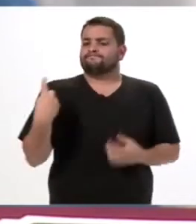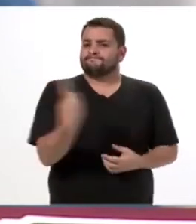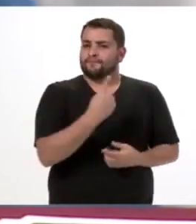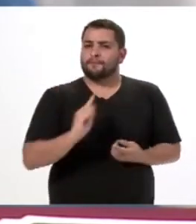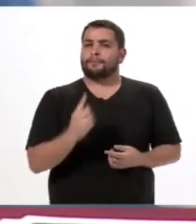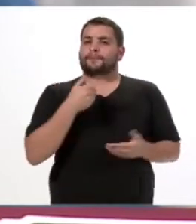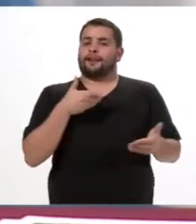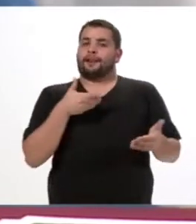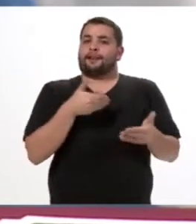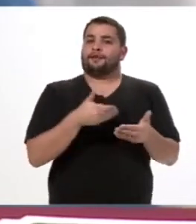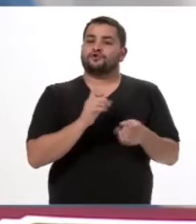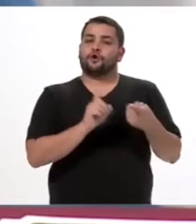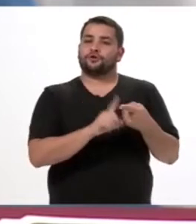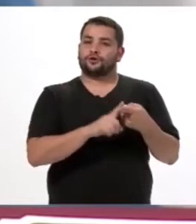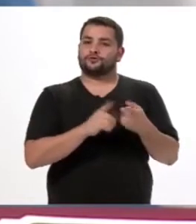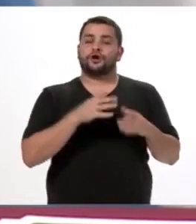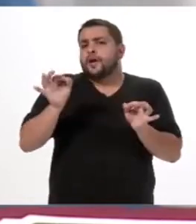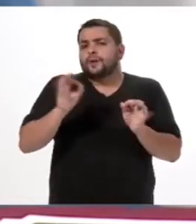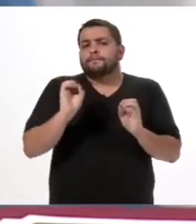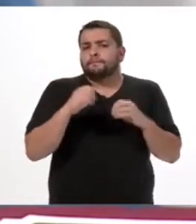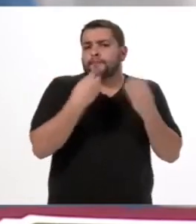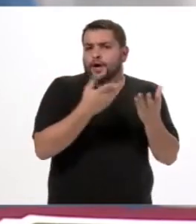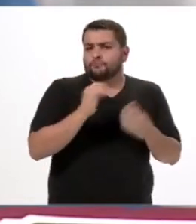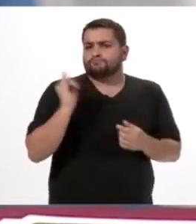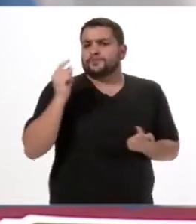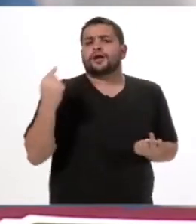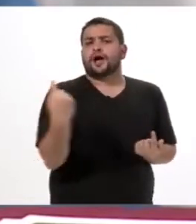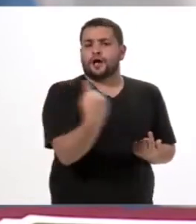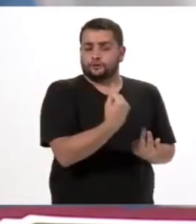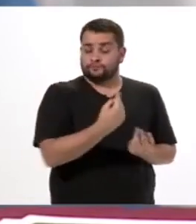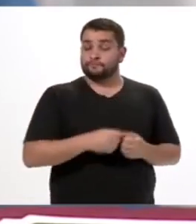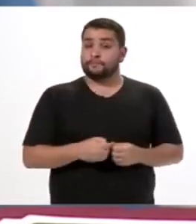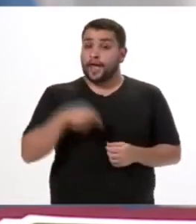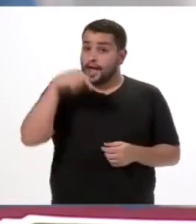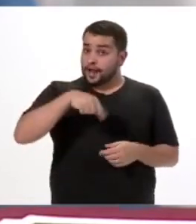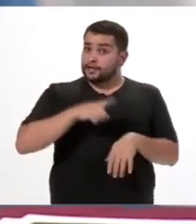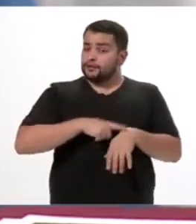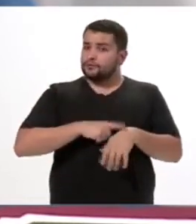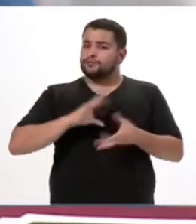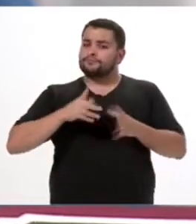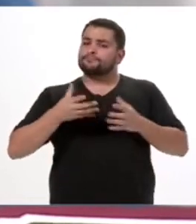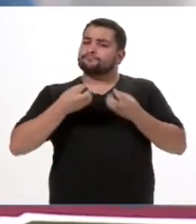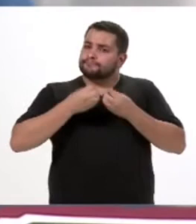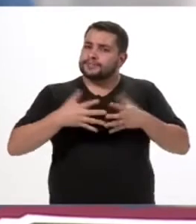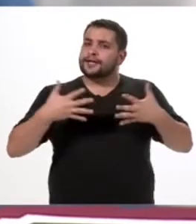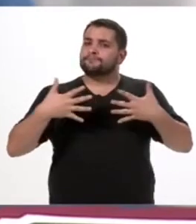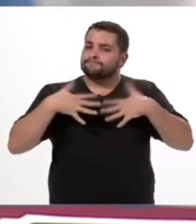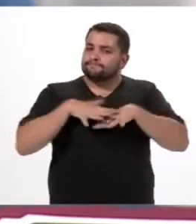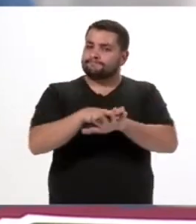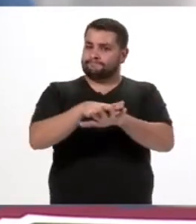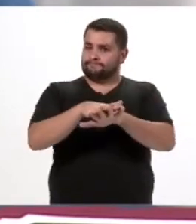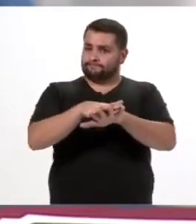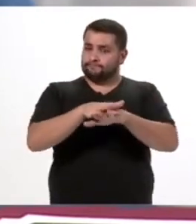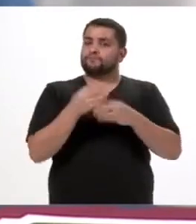primer acercamiento a sus alumnos. A partir de este momento vamos a empezar a sistematizar esos encuentros, porque